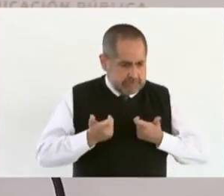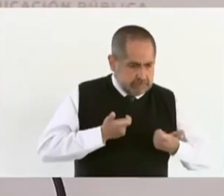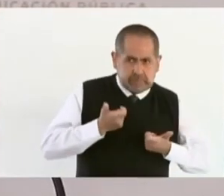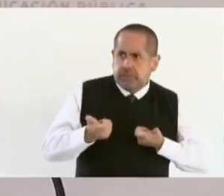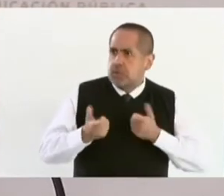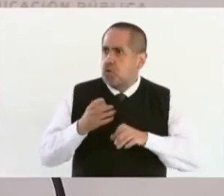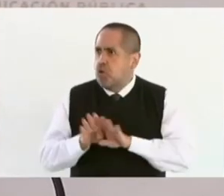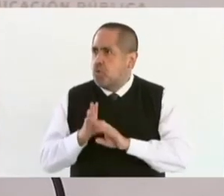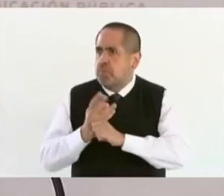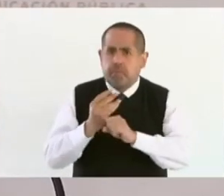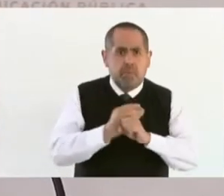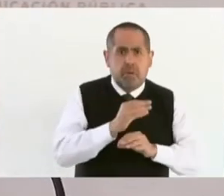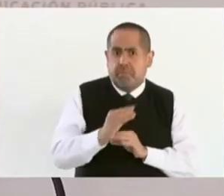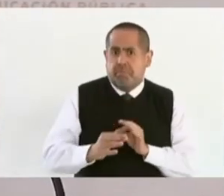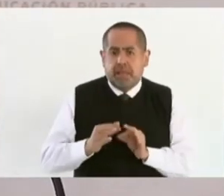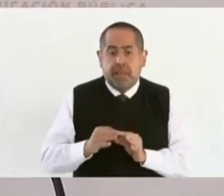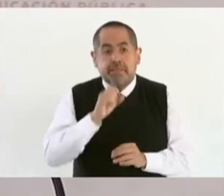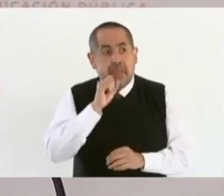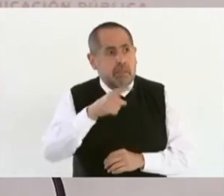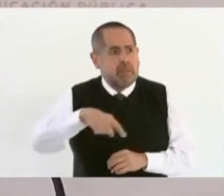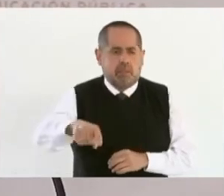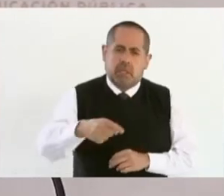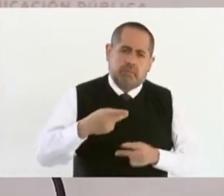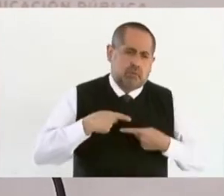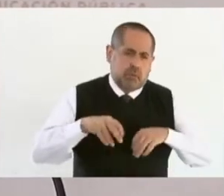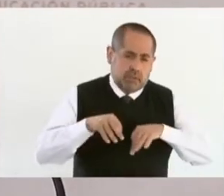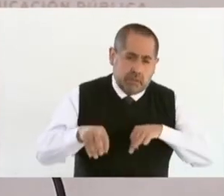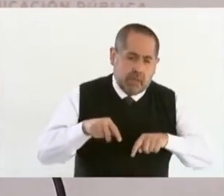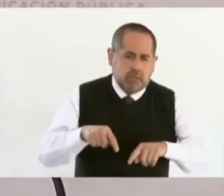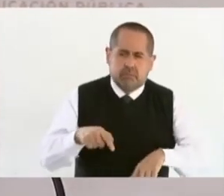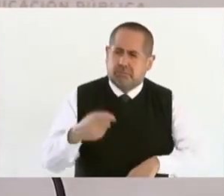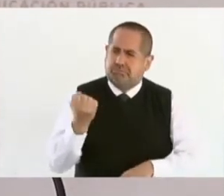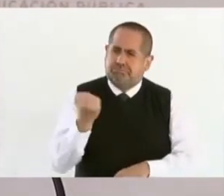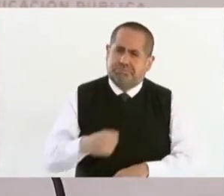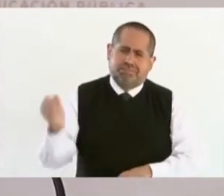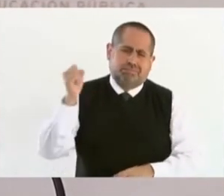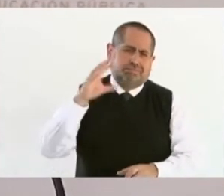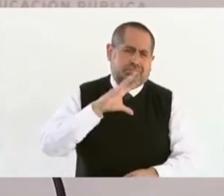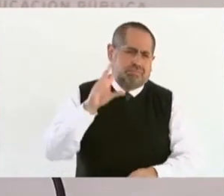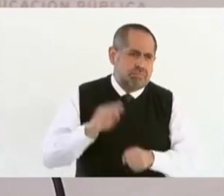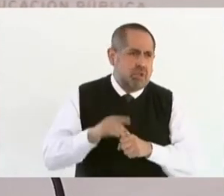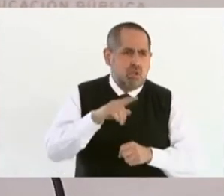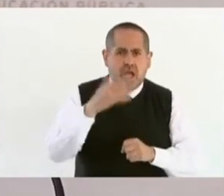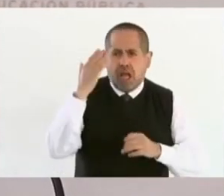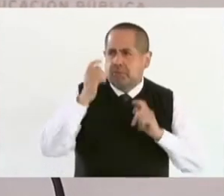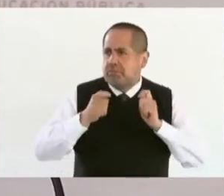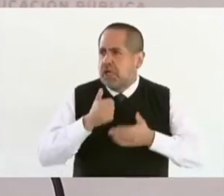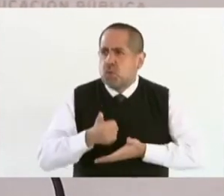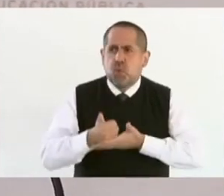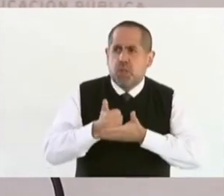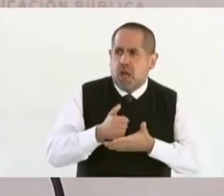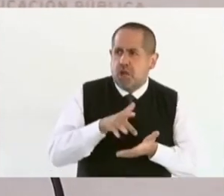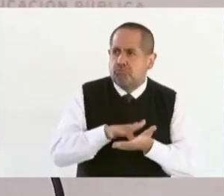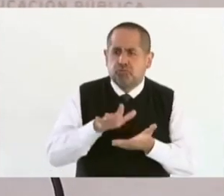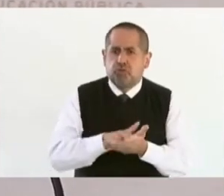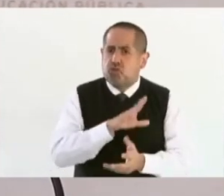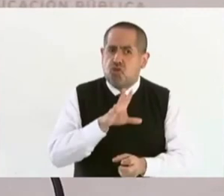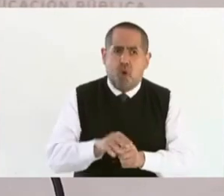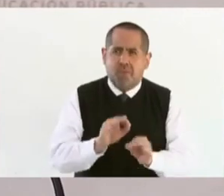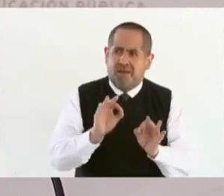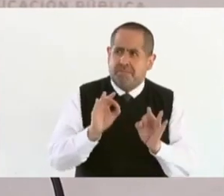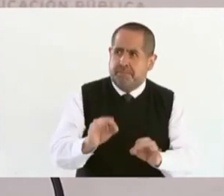y desde luego los trabajadores que son unos artistas extraordinarios que han colaborado en todo y